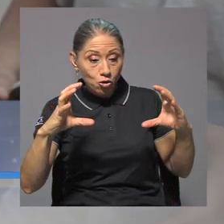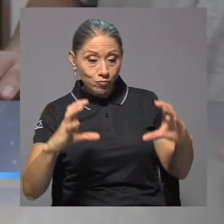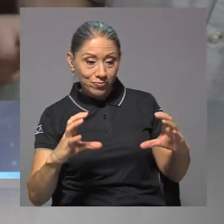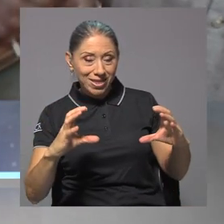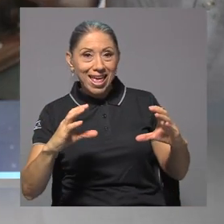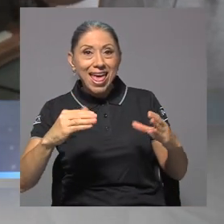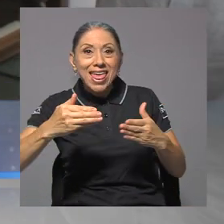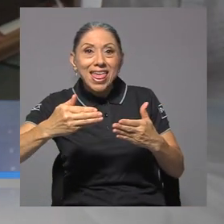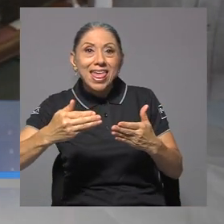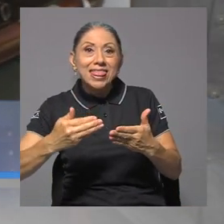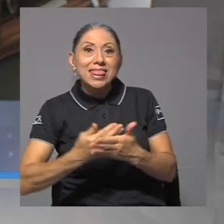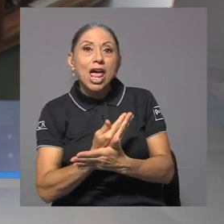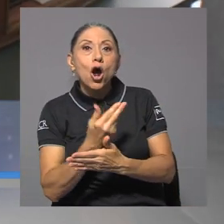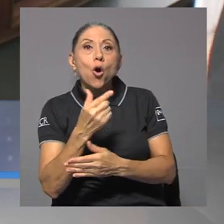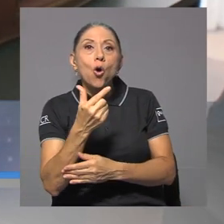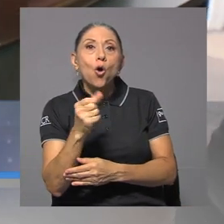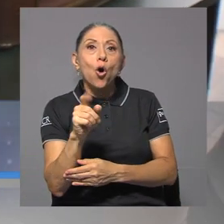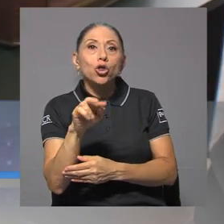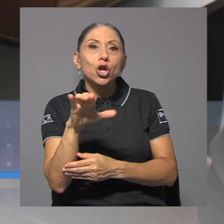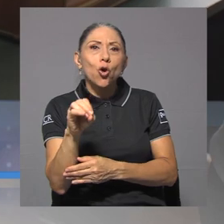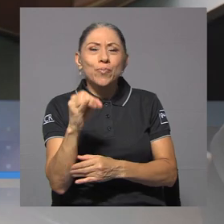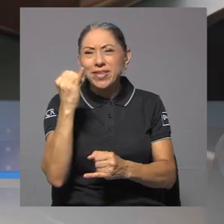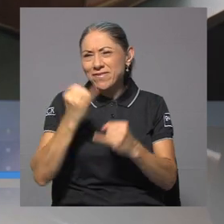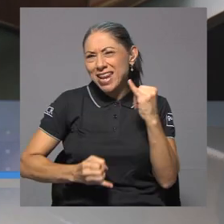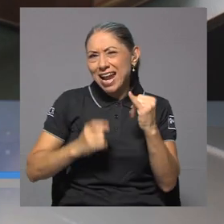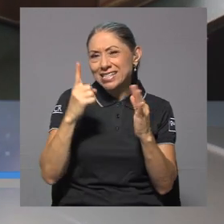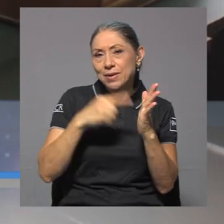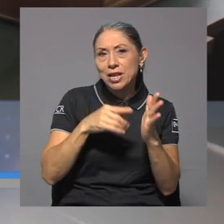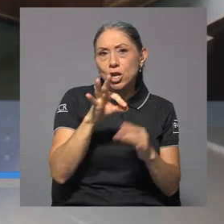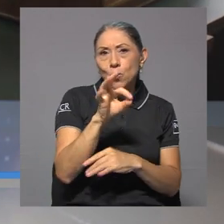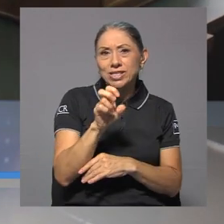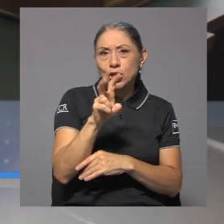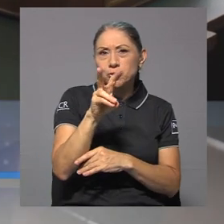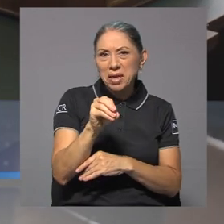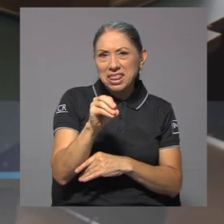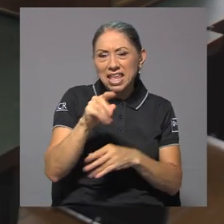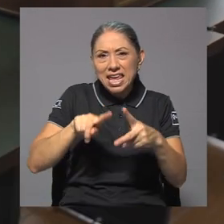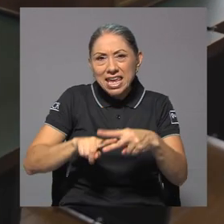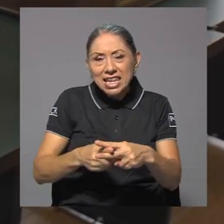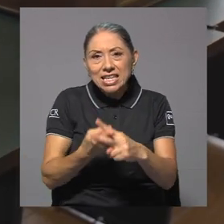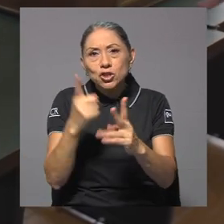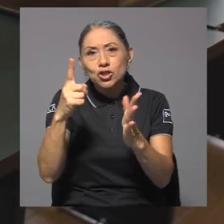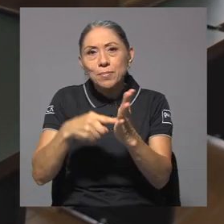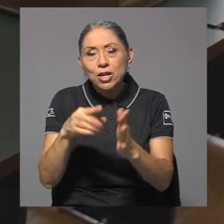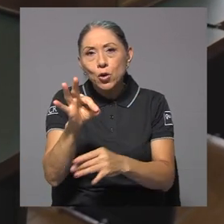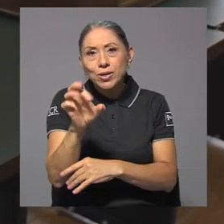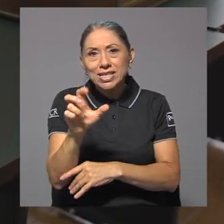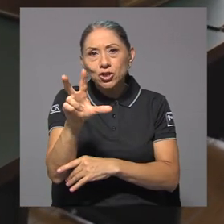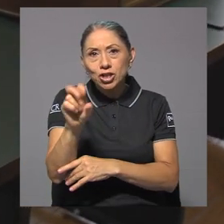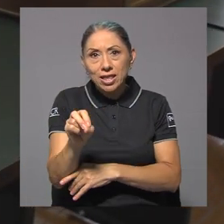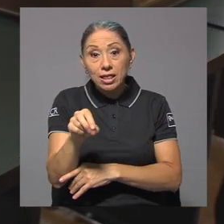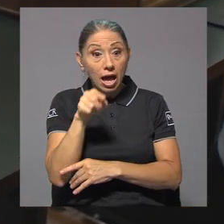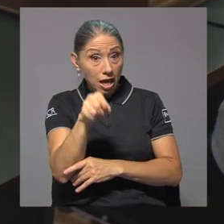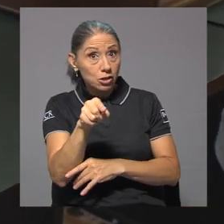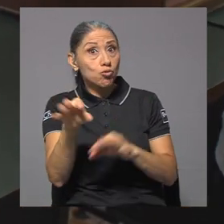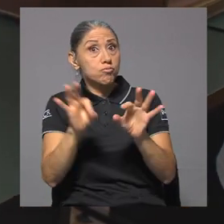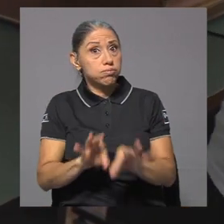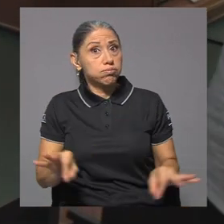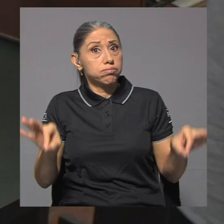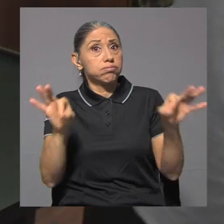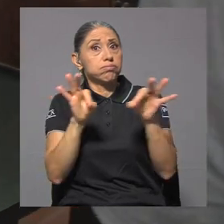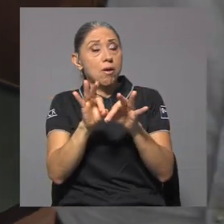neogótico, que data de finales de la década de 1920 e inicios de la década de 1930. Es muy significativo